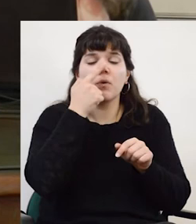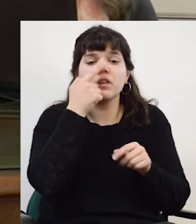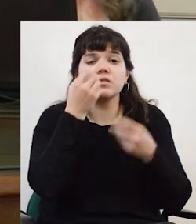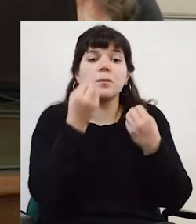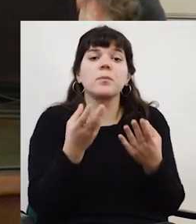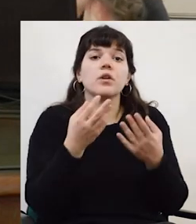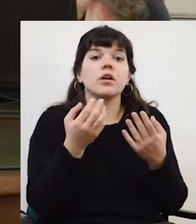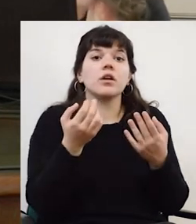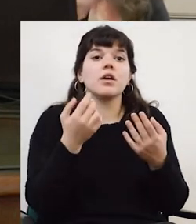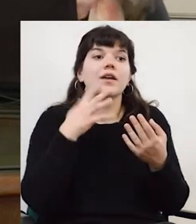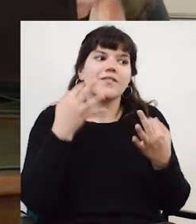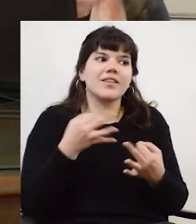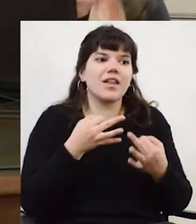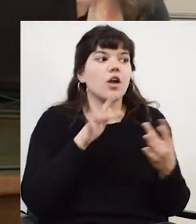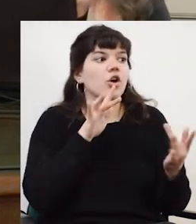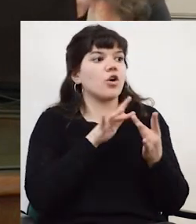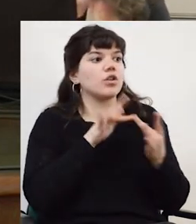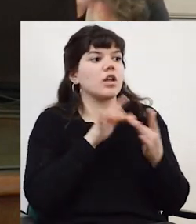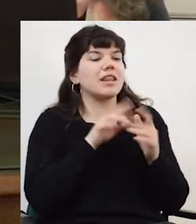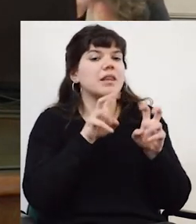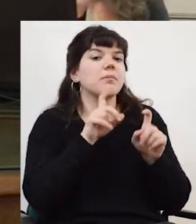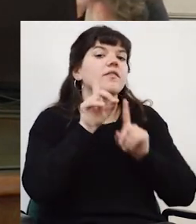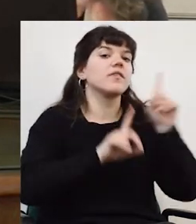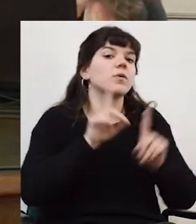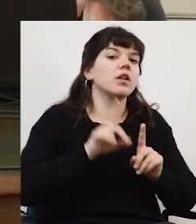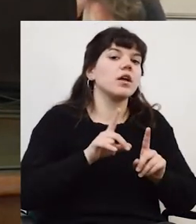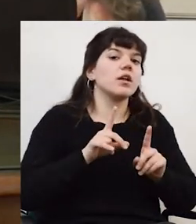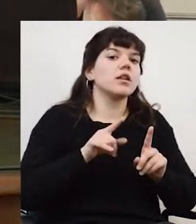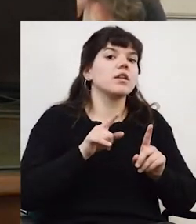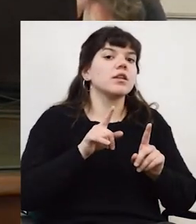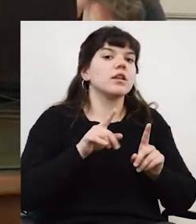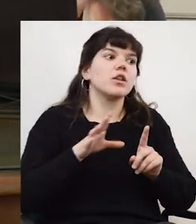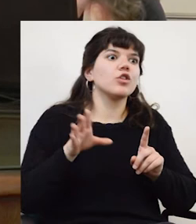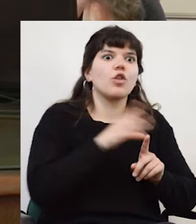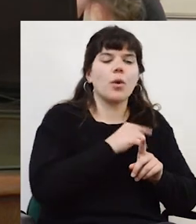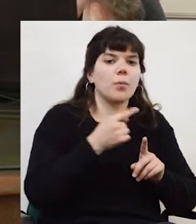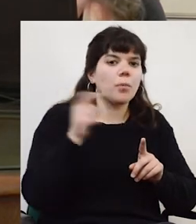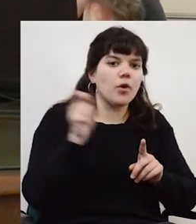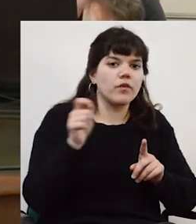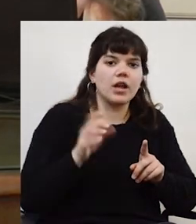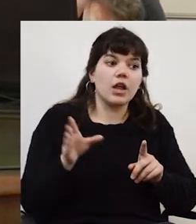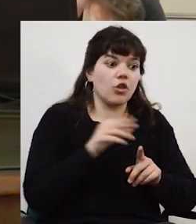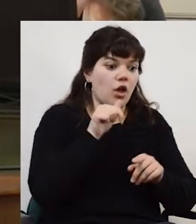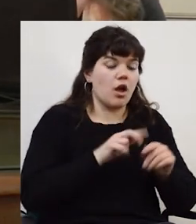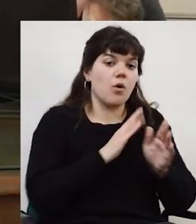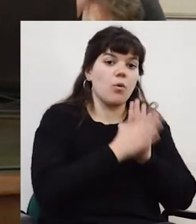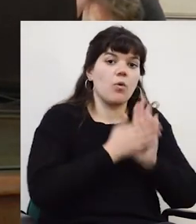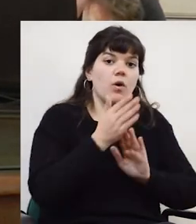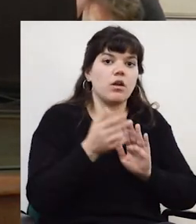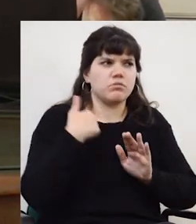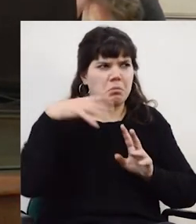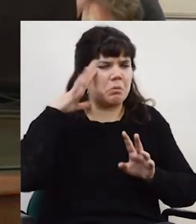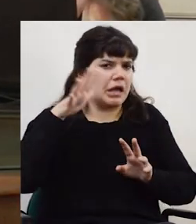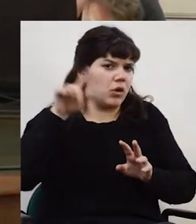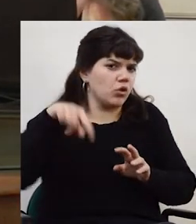porque en realidad es una red de universidades todas públicas, todas de la región, supongo que más o menos todos conocen